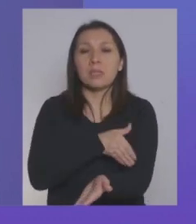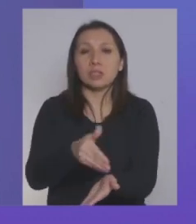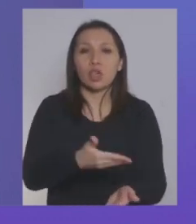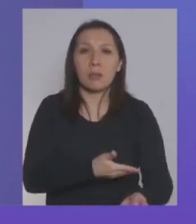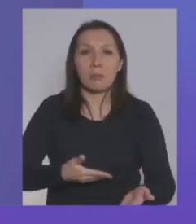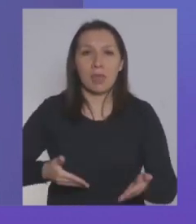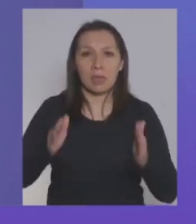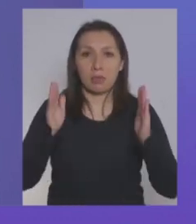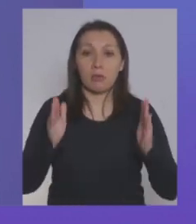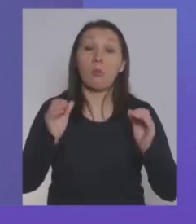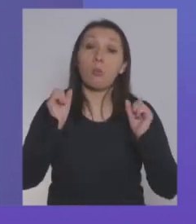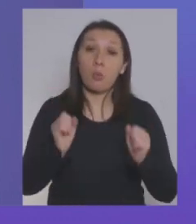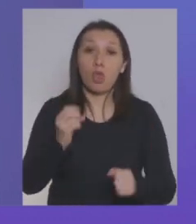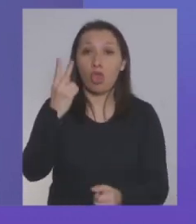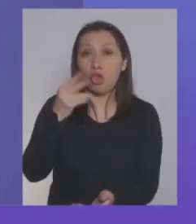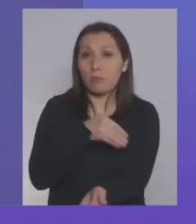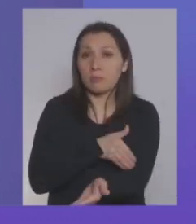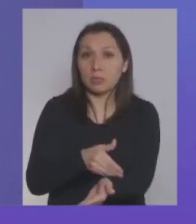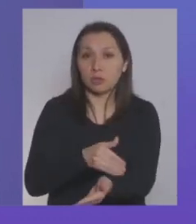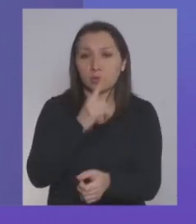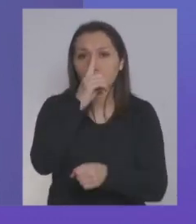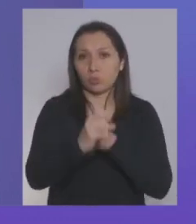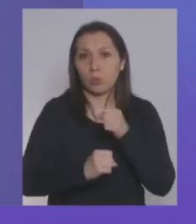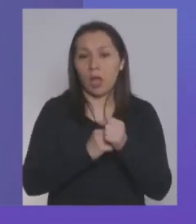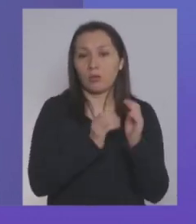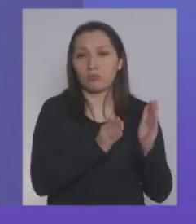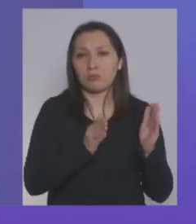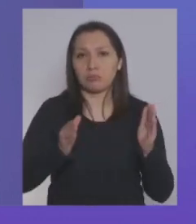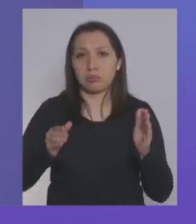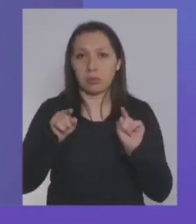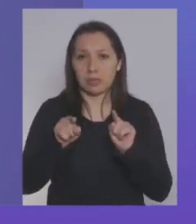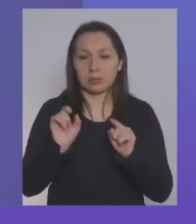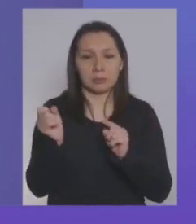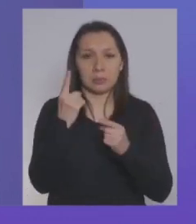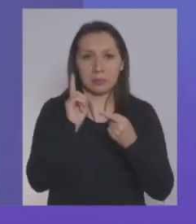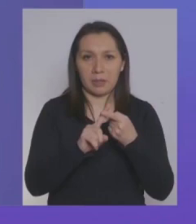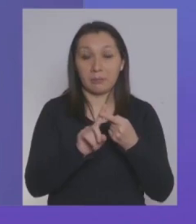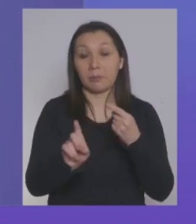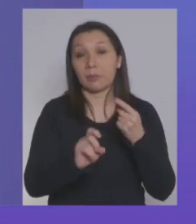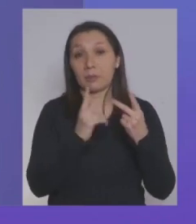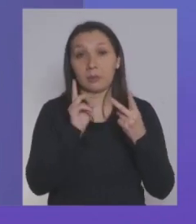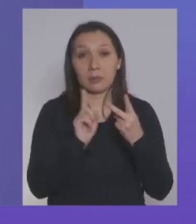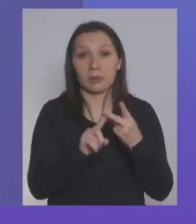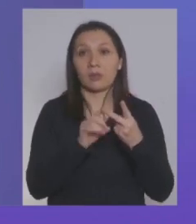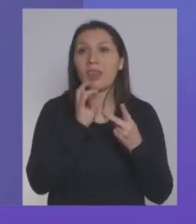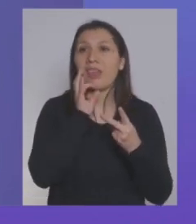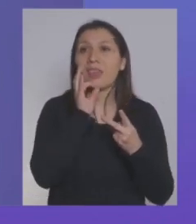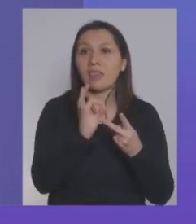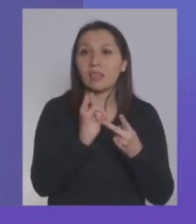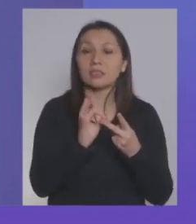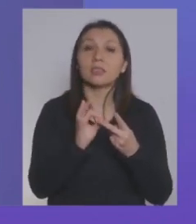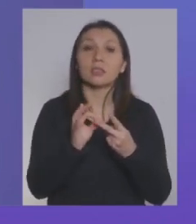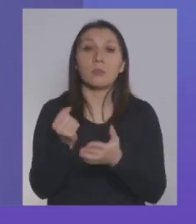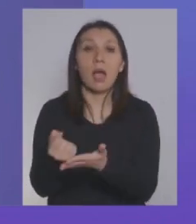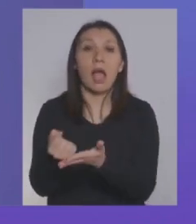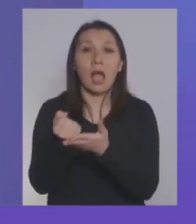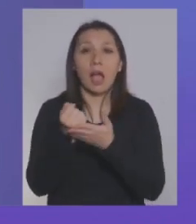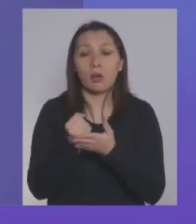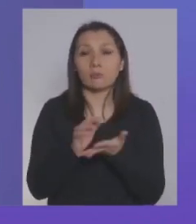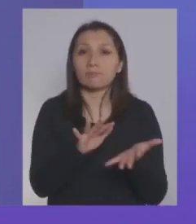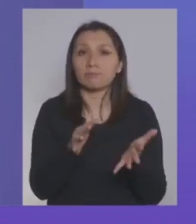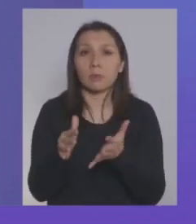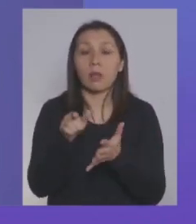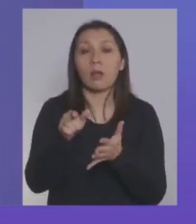de pesos, pudiendo llegar incluso a los 2 millones de pesos. Esa es la primera característica. Y la segunda, quien dice apoyo, quien dice ayuda, dice